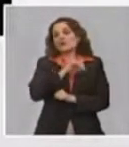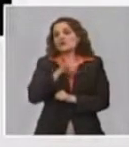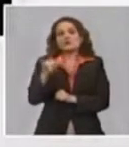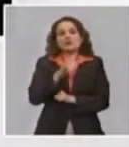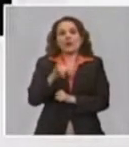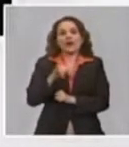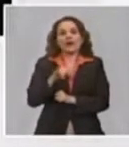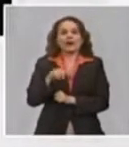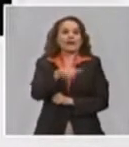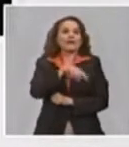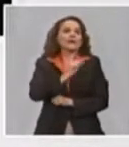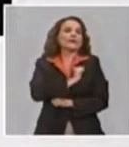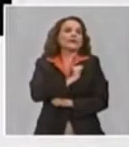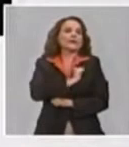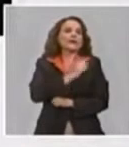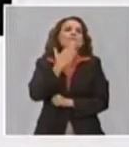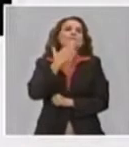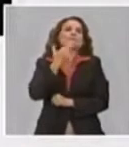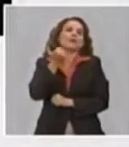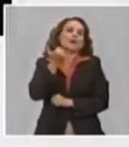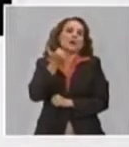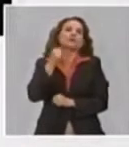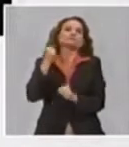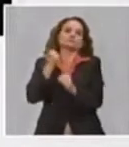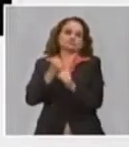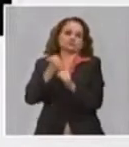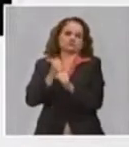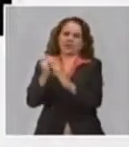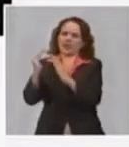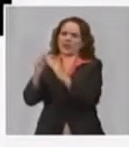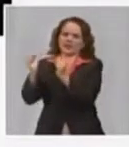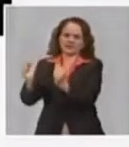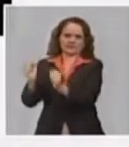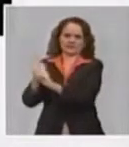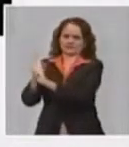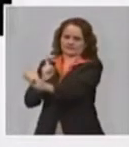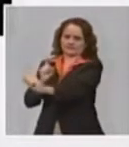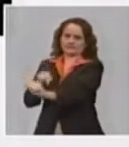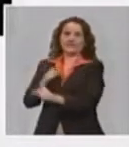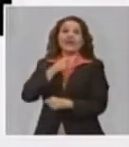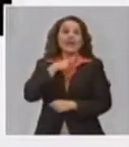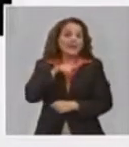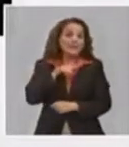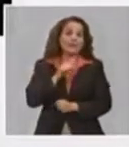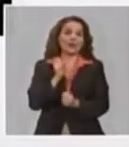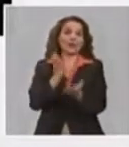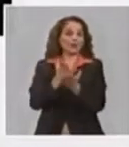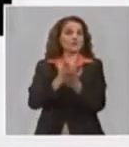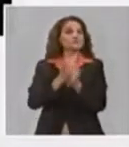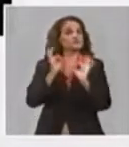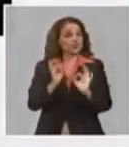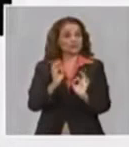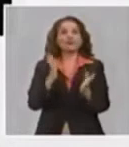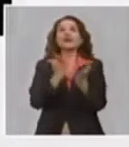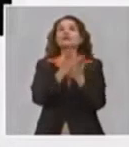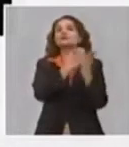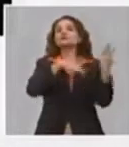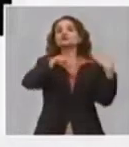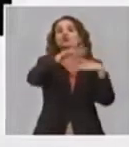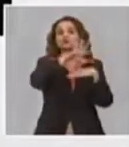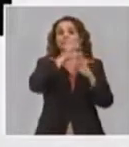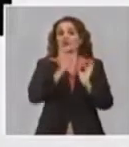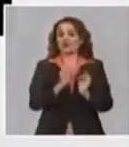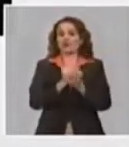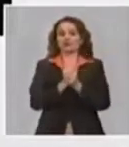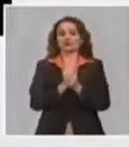una aplicación mayor de esta modalidad, entre ellos el Ministerio de Educación, el Ministerio de Educación Superior, el